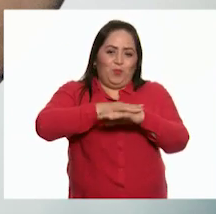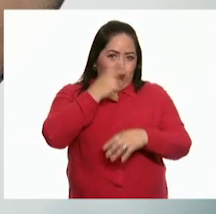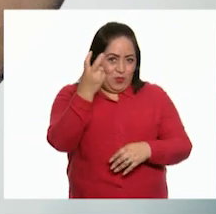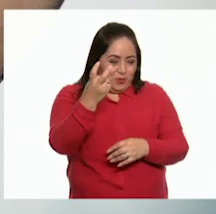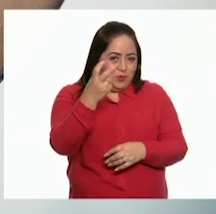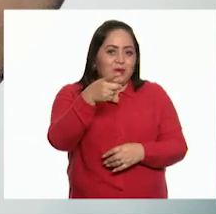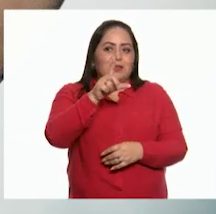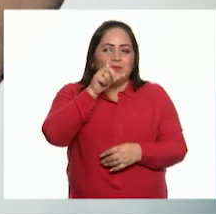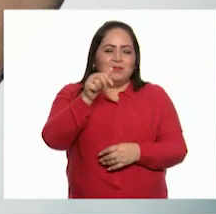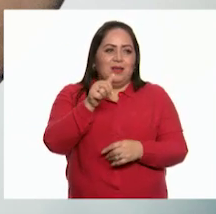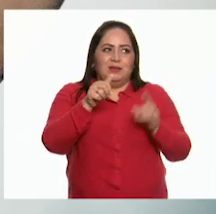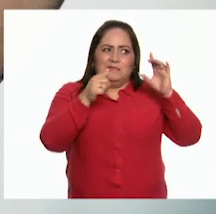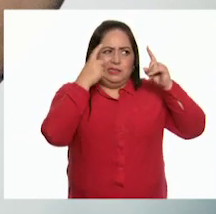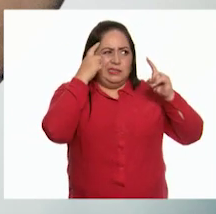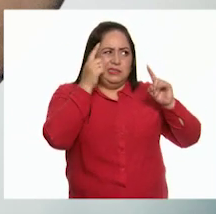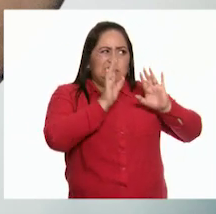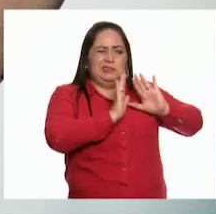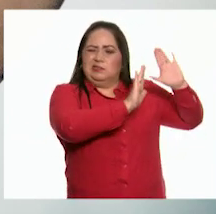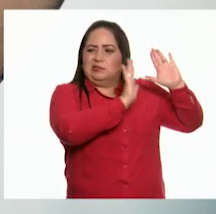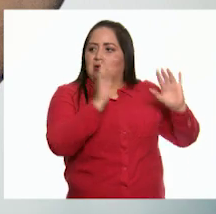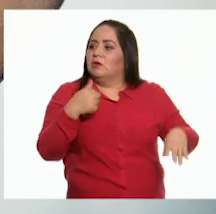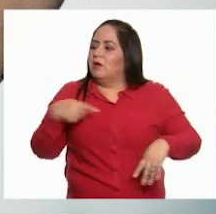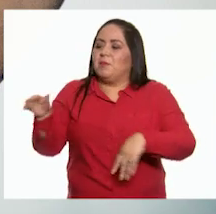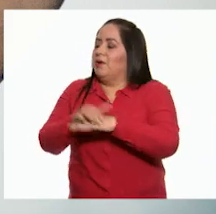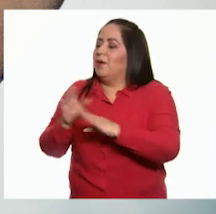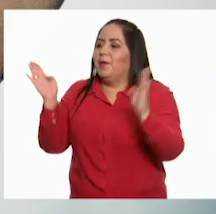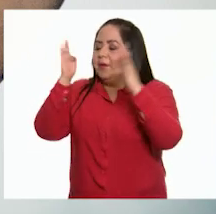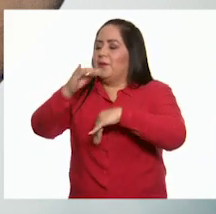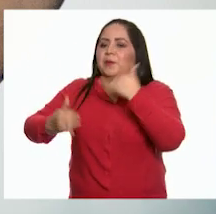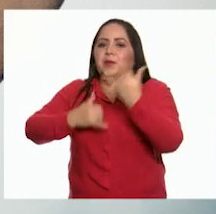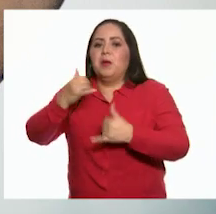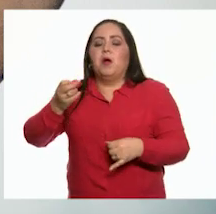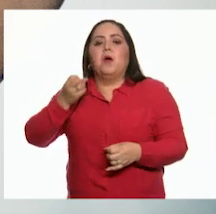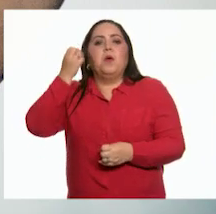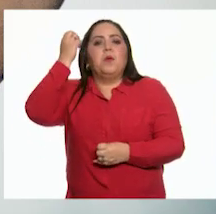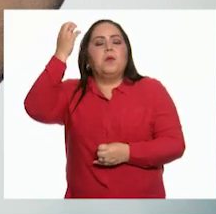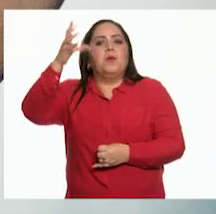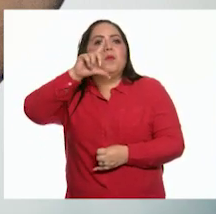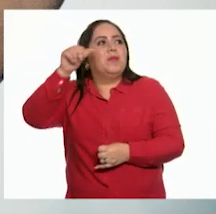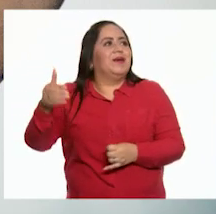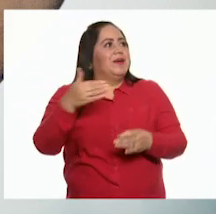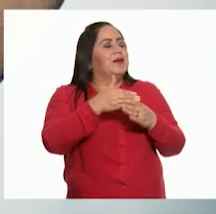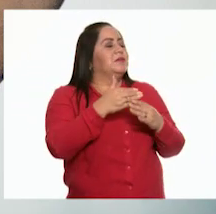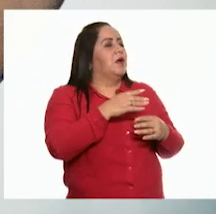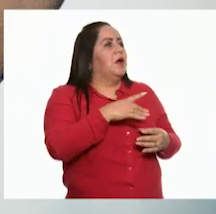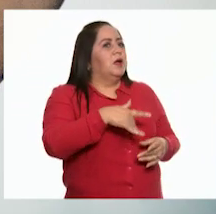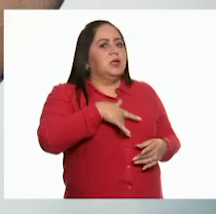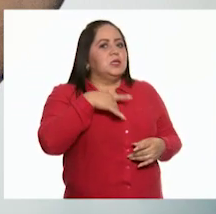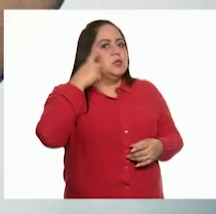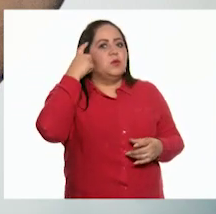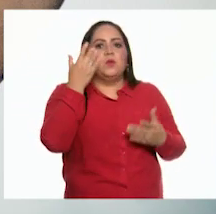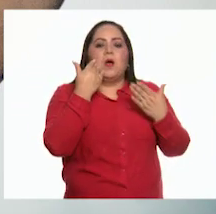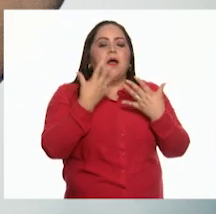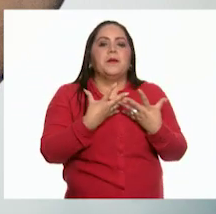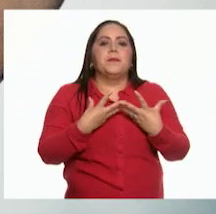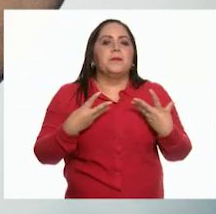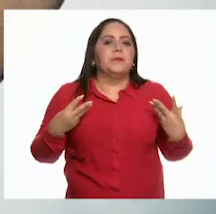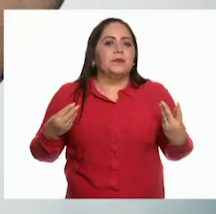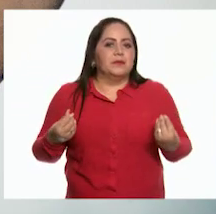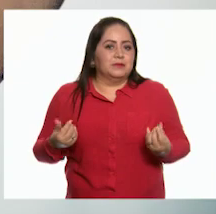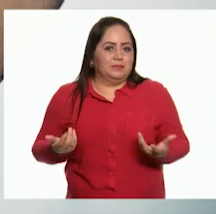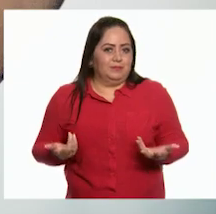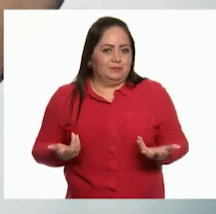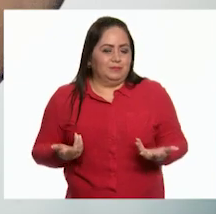te divertirás mucho con él y al final tendrás otros sentimientos que no sean provocados por el enojo.